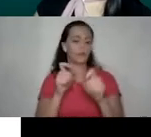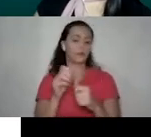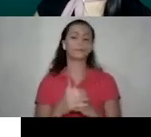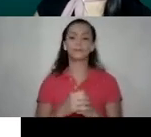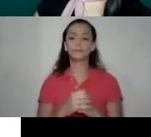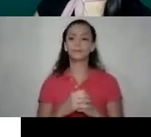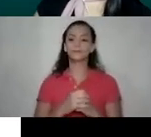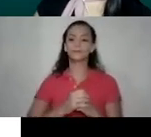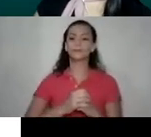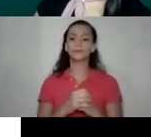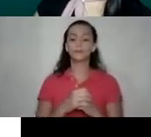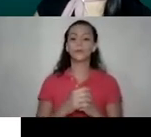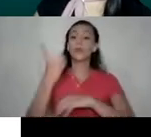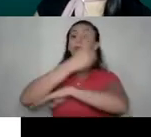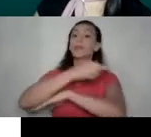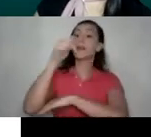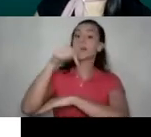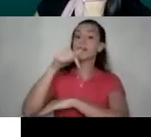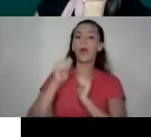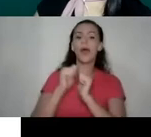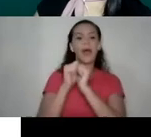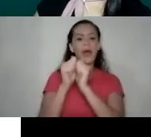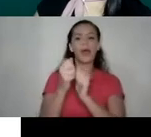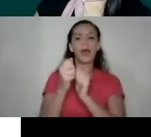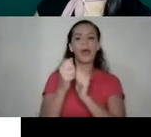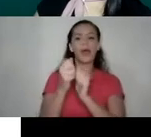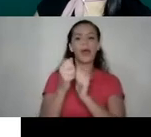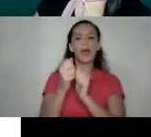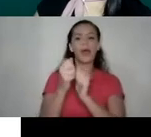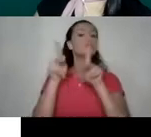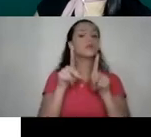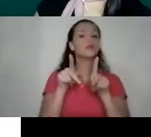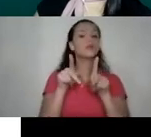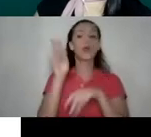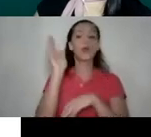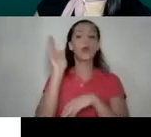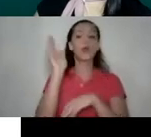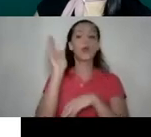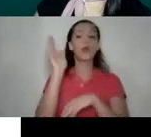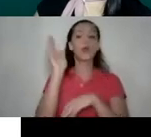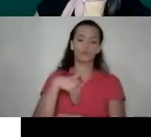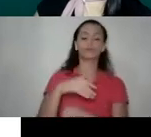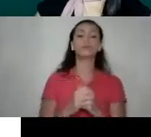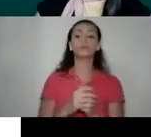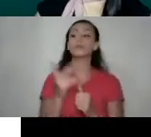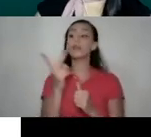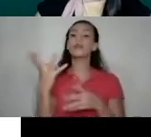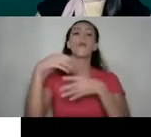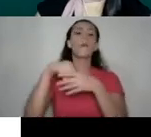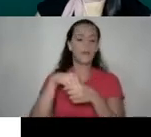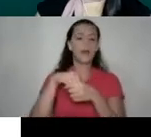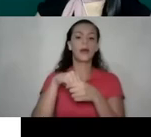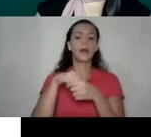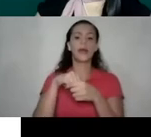El día de hoy nos acompañan dos personas, un expositor y una expositora que forman parte de Efecto Boomerang.